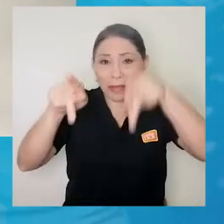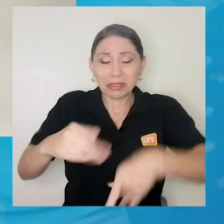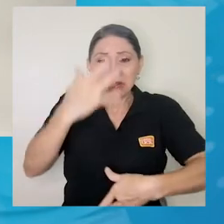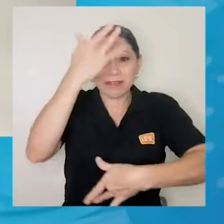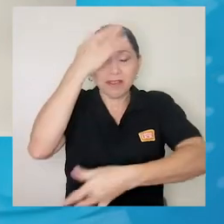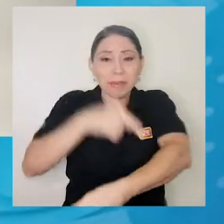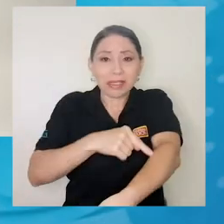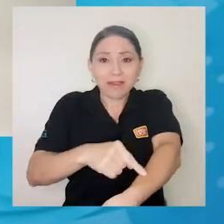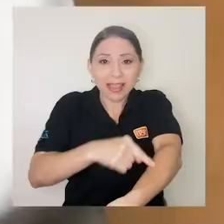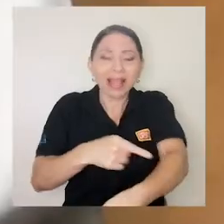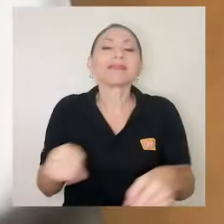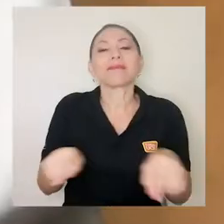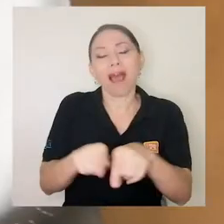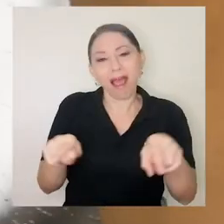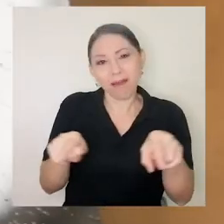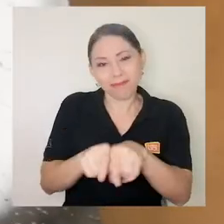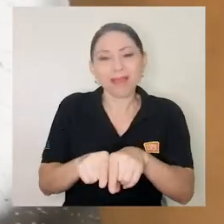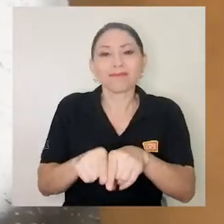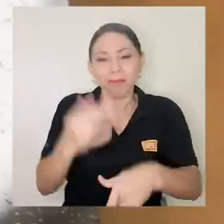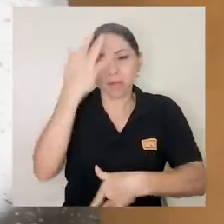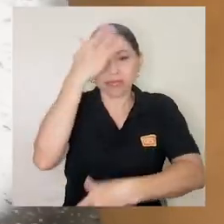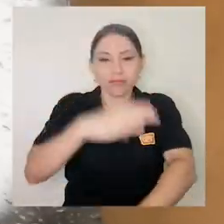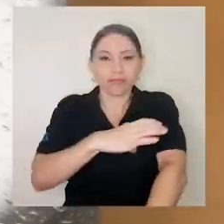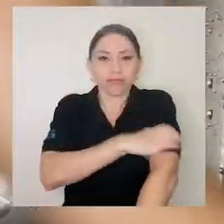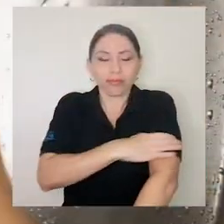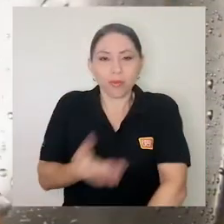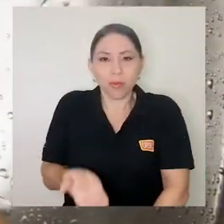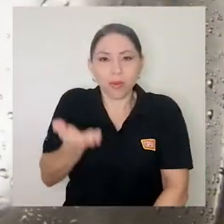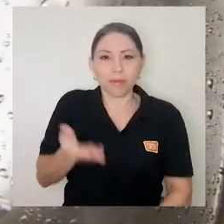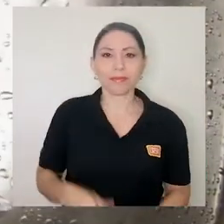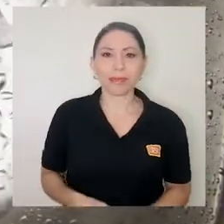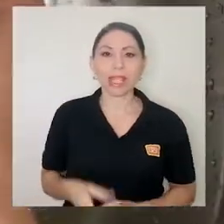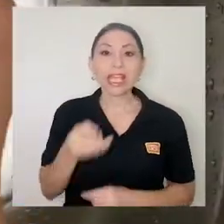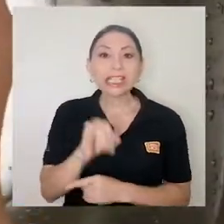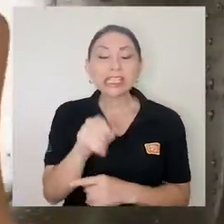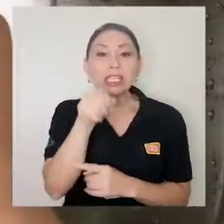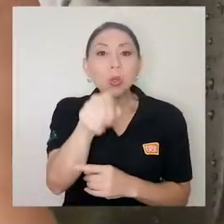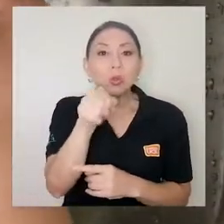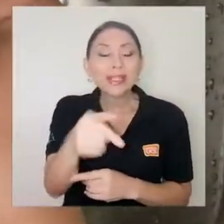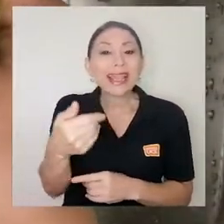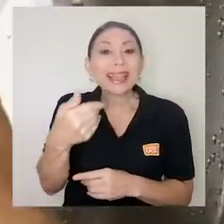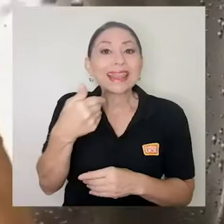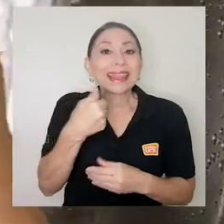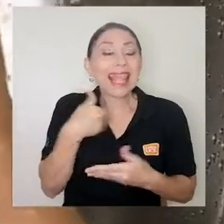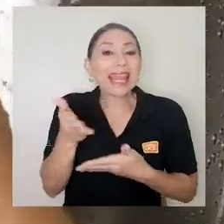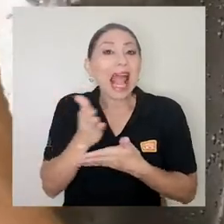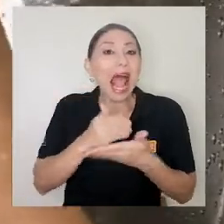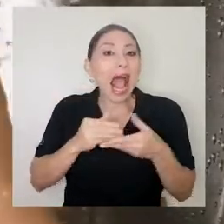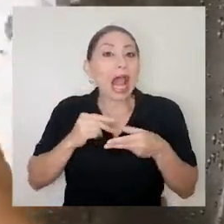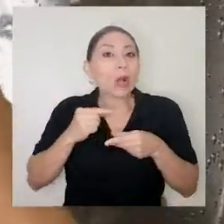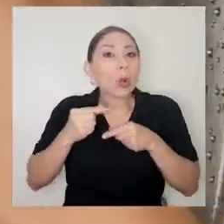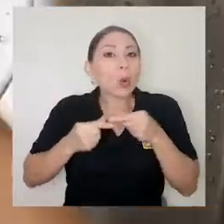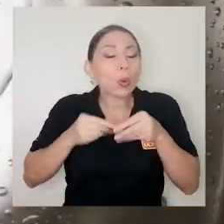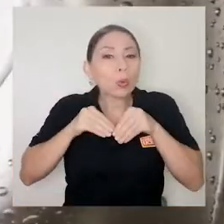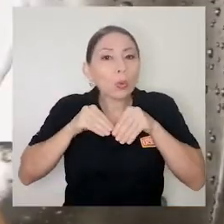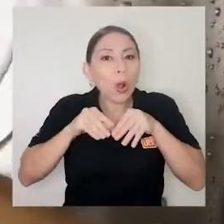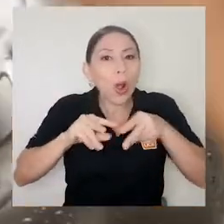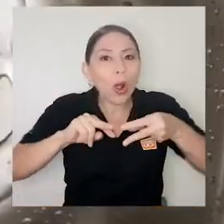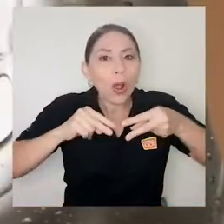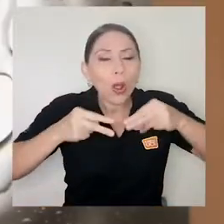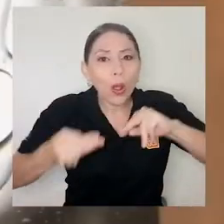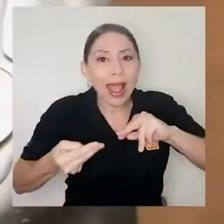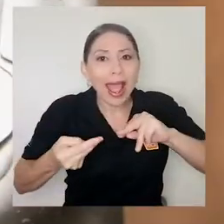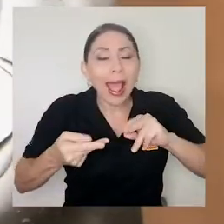también son hipertensos. Por esta razón si usted tiene predisposición genética para padecer alguna de estas